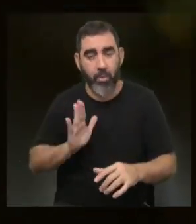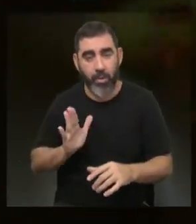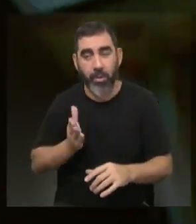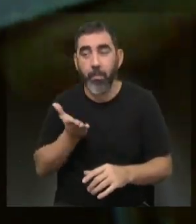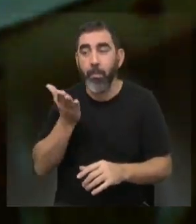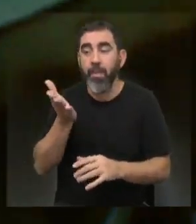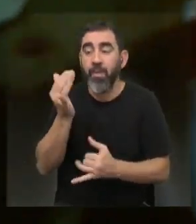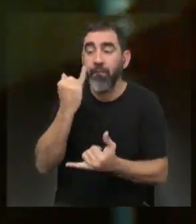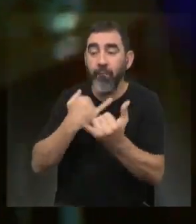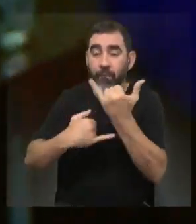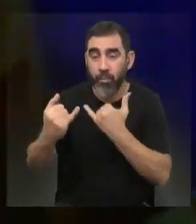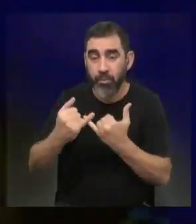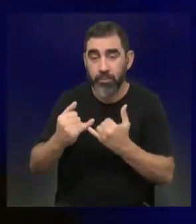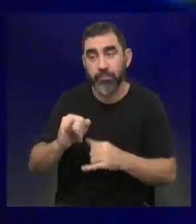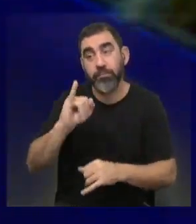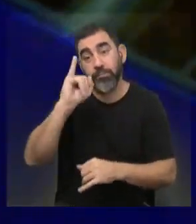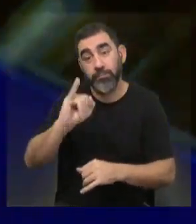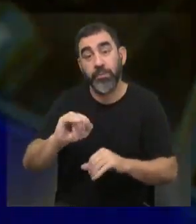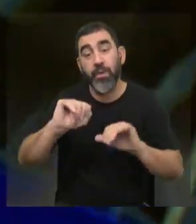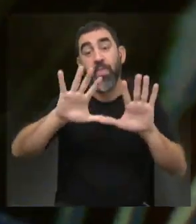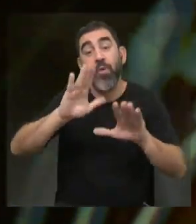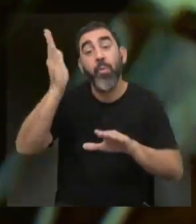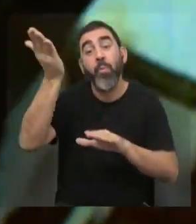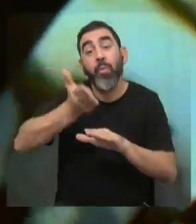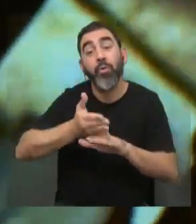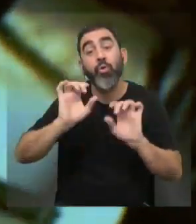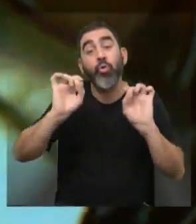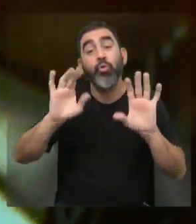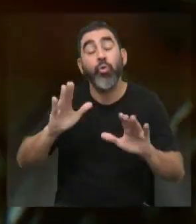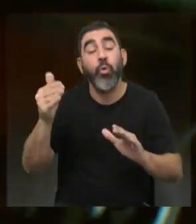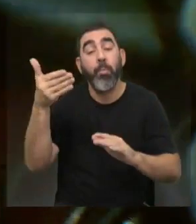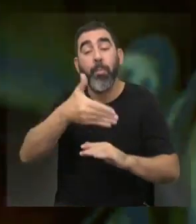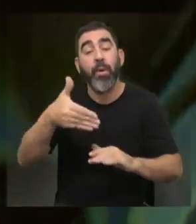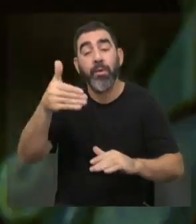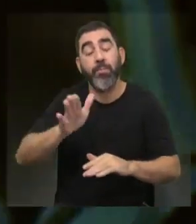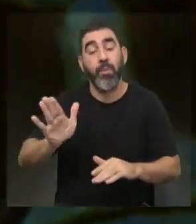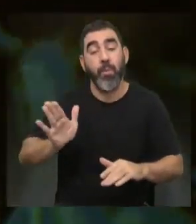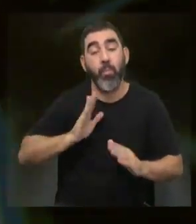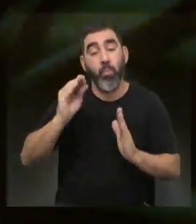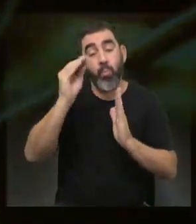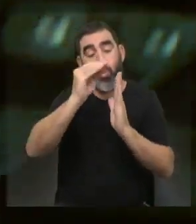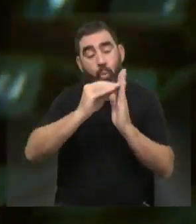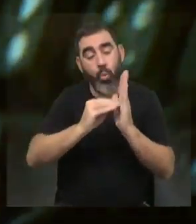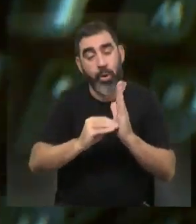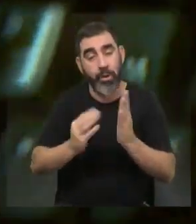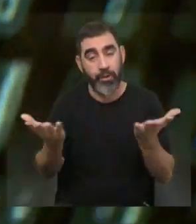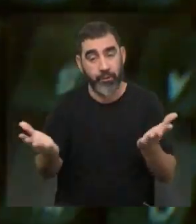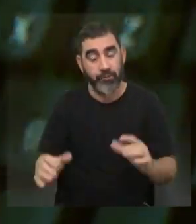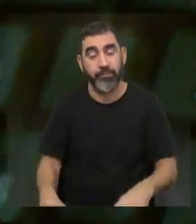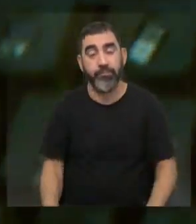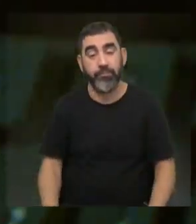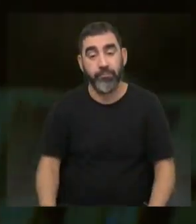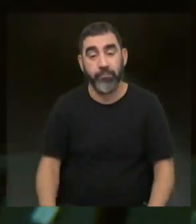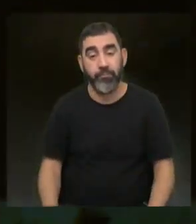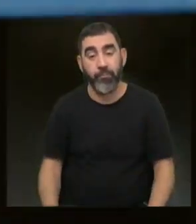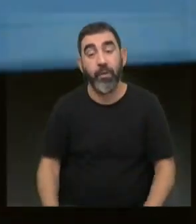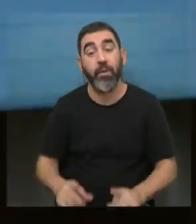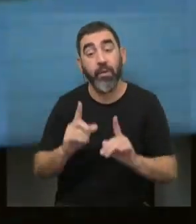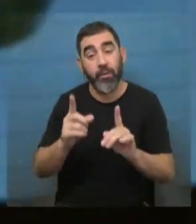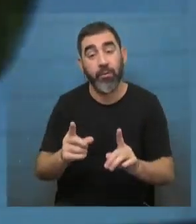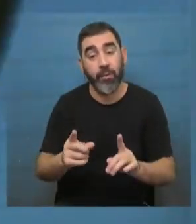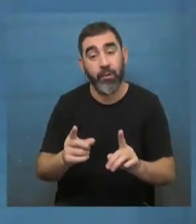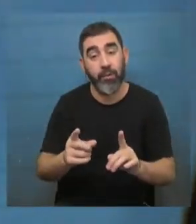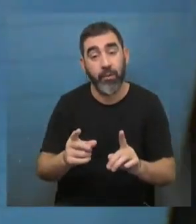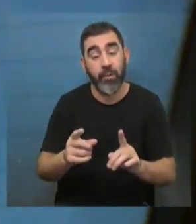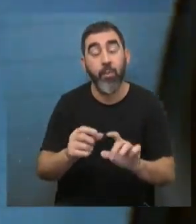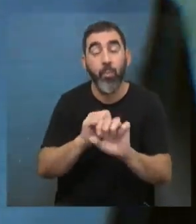pedir los datos. Y efectivamente, un 10% únicamente de los inscriptos en el Congreso son mujeres. También hubo un intento de que